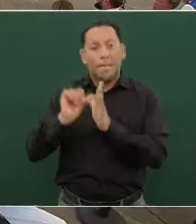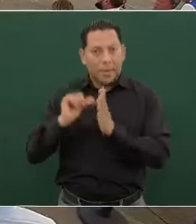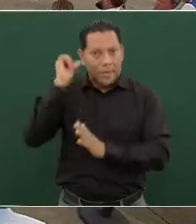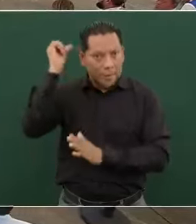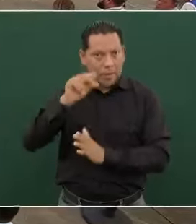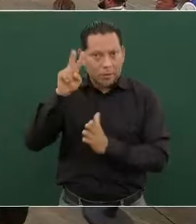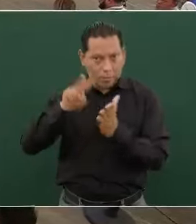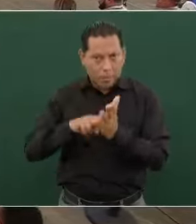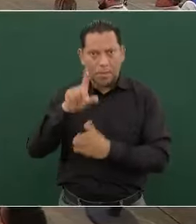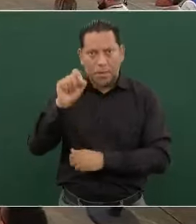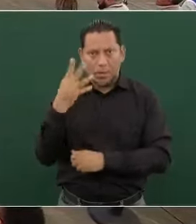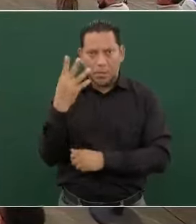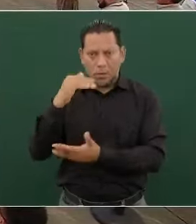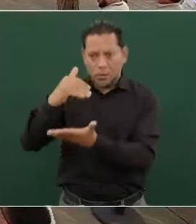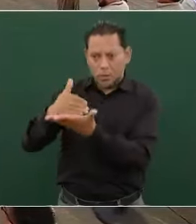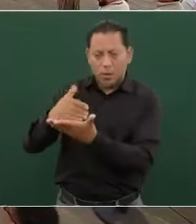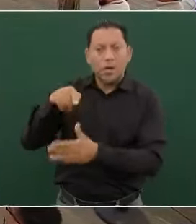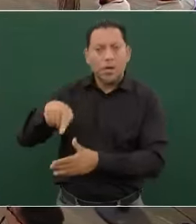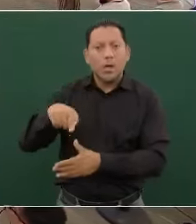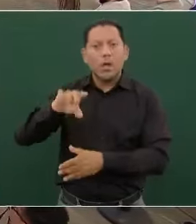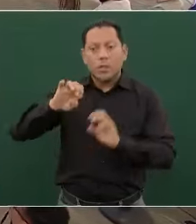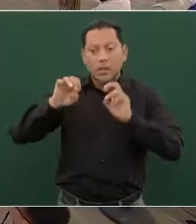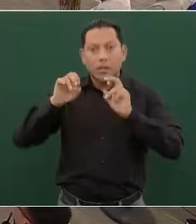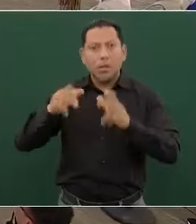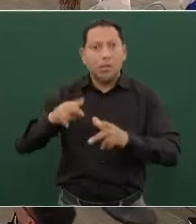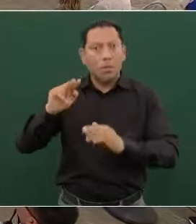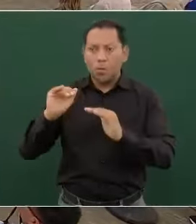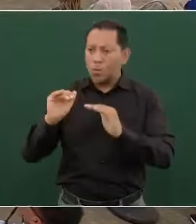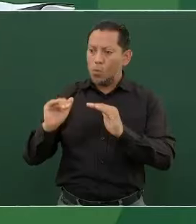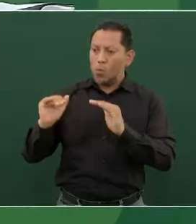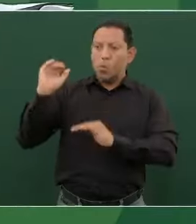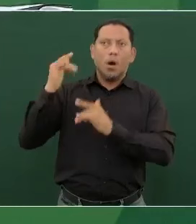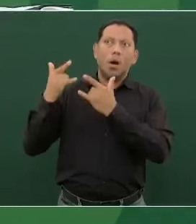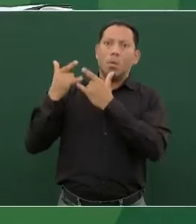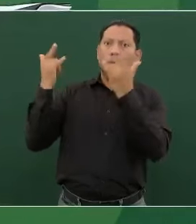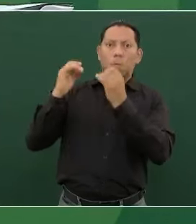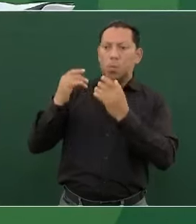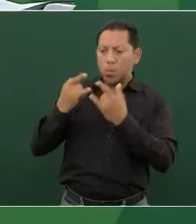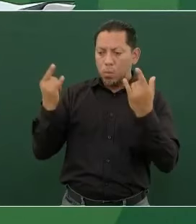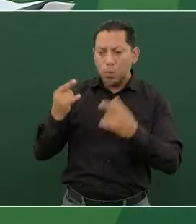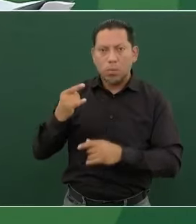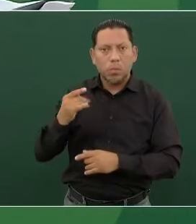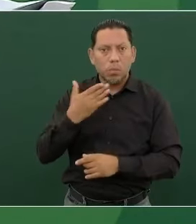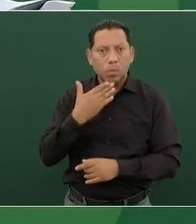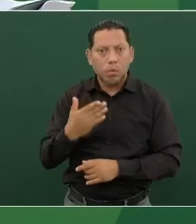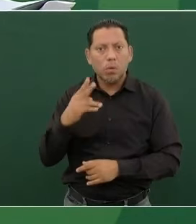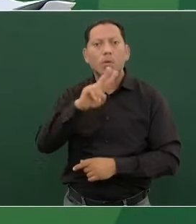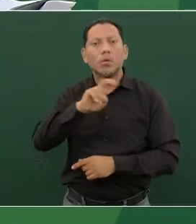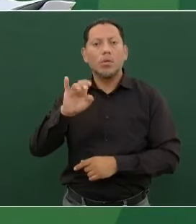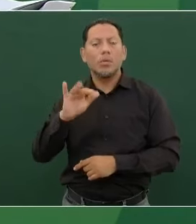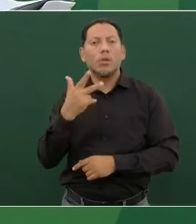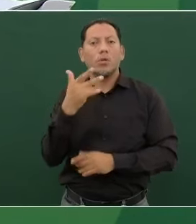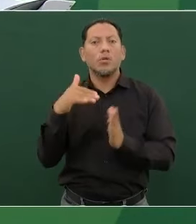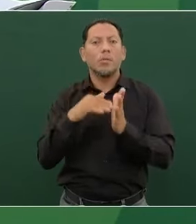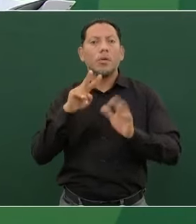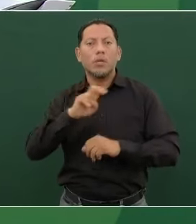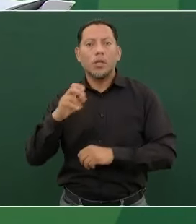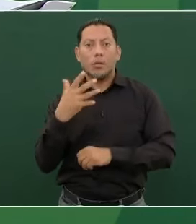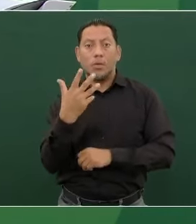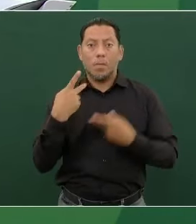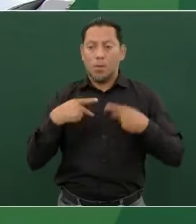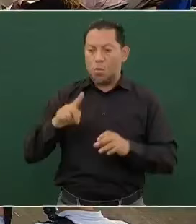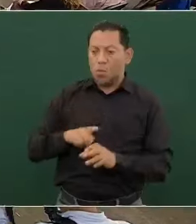del 2024, Chiapas reporta su primer máximo histórico de este año, con 258 mil 205